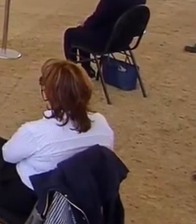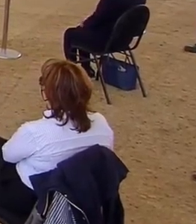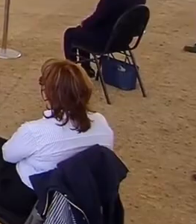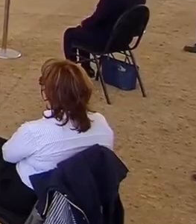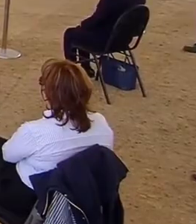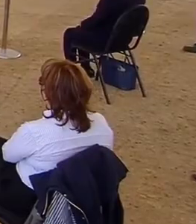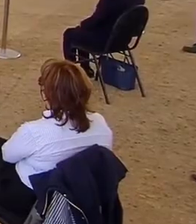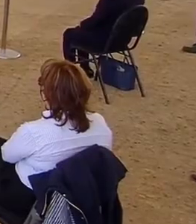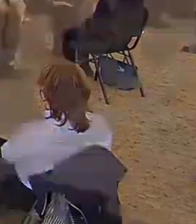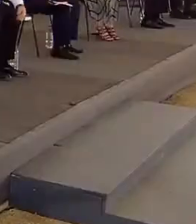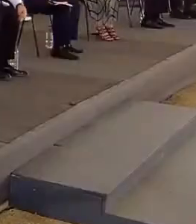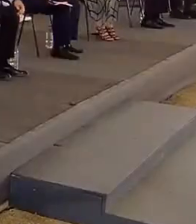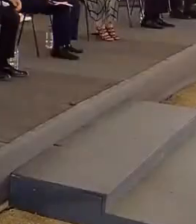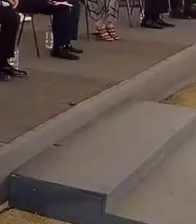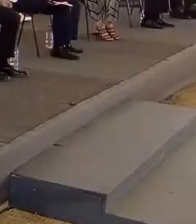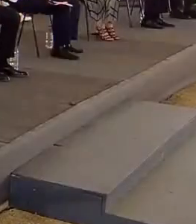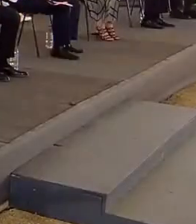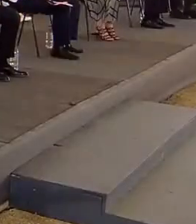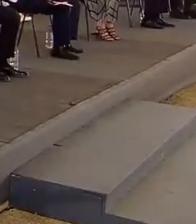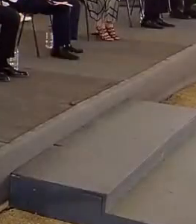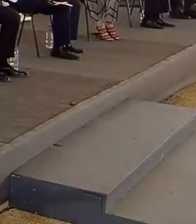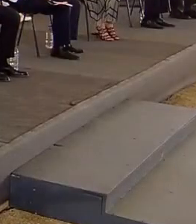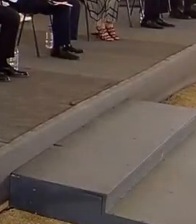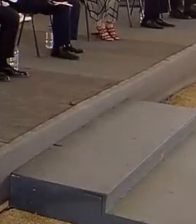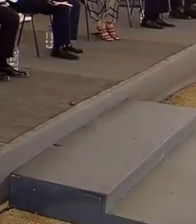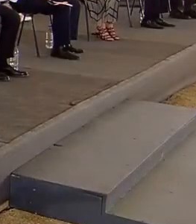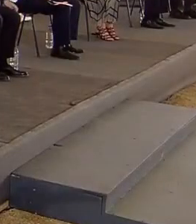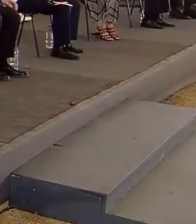El doctor